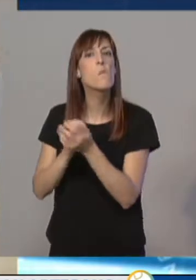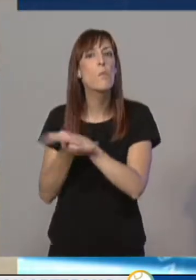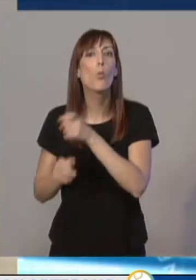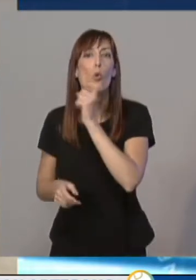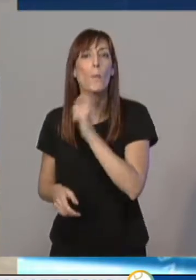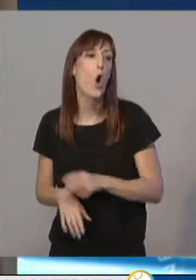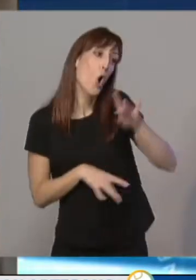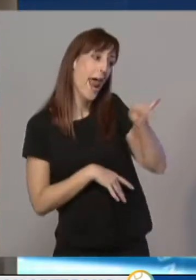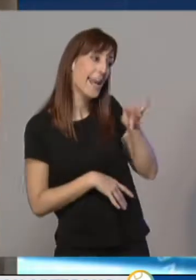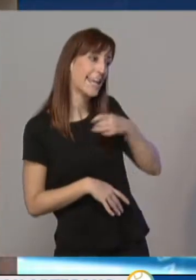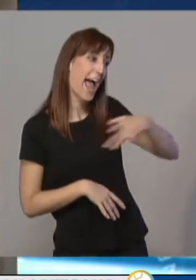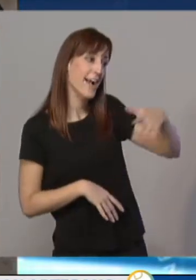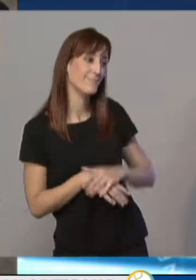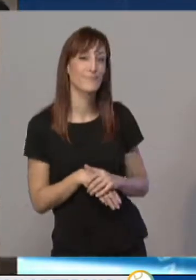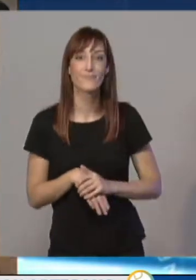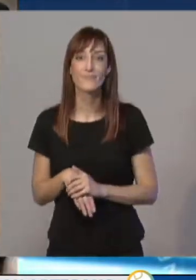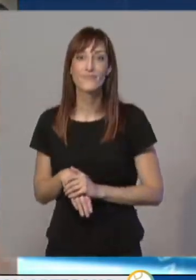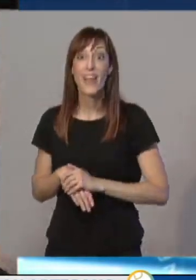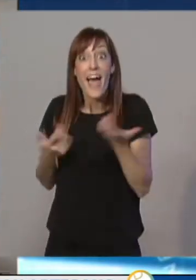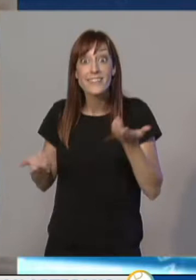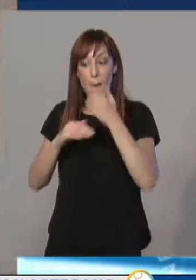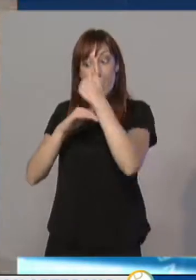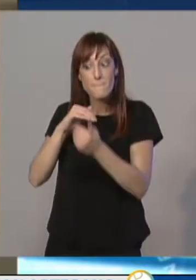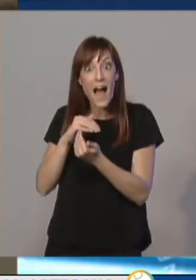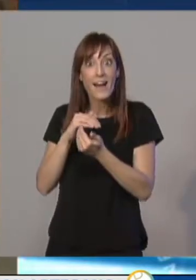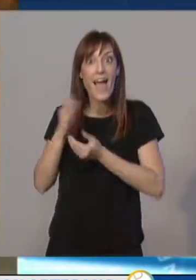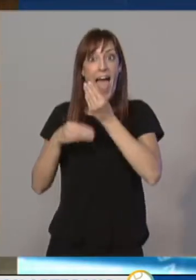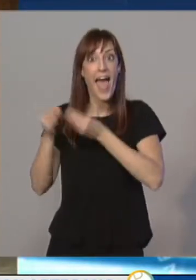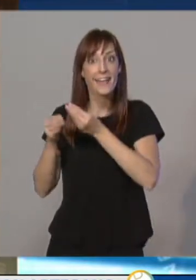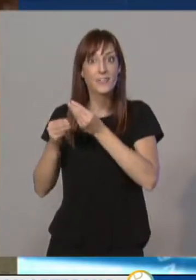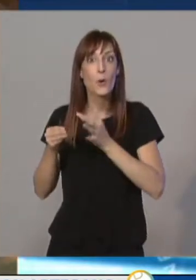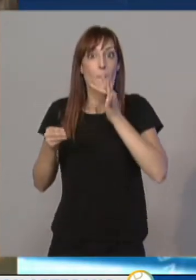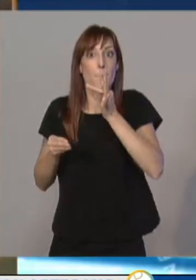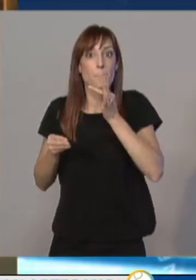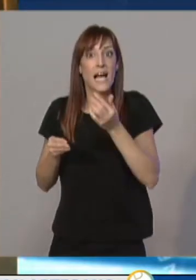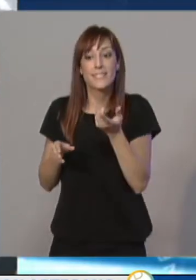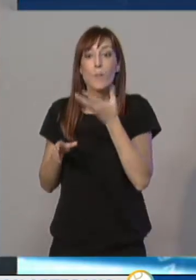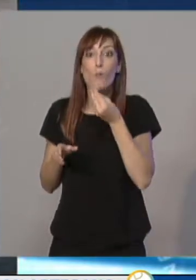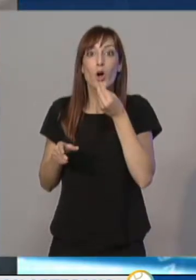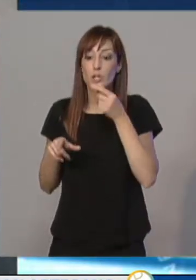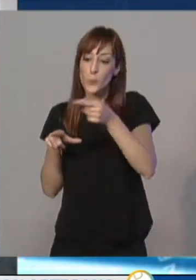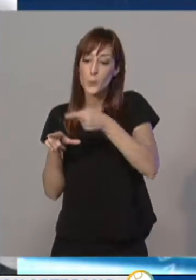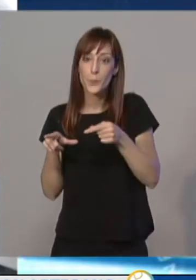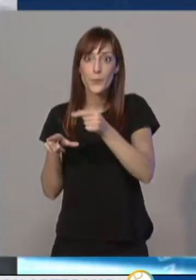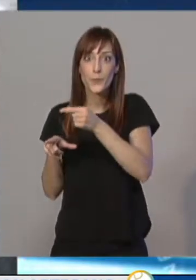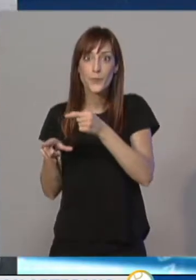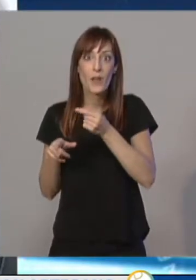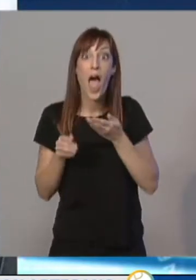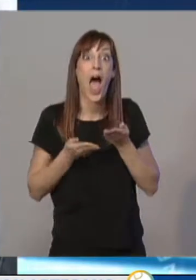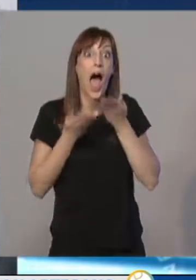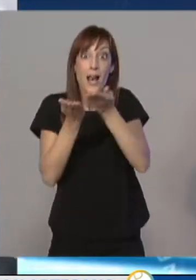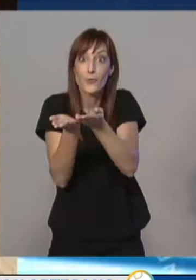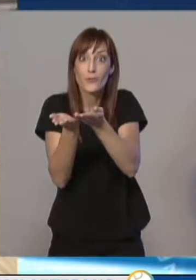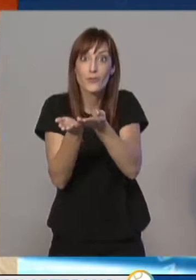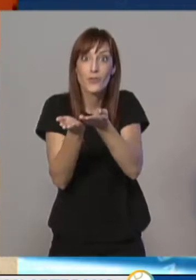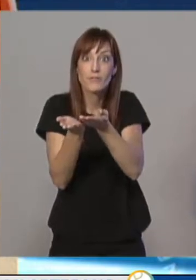Y ya con el pan bien amasado y decorado al horno. Esperar unos minutos... ...y los niños se han podido llevar a